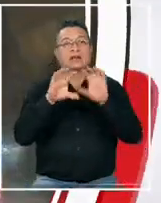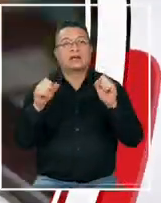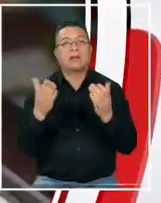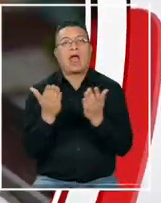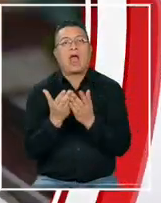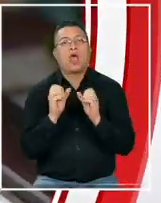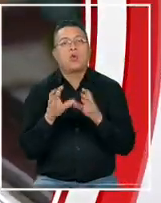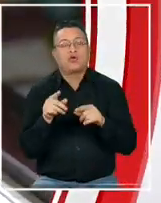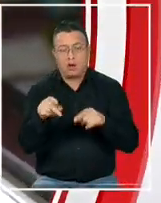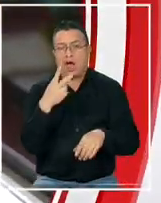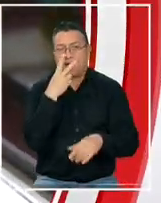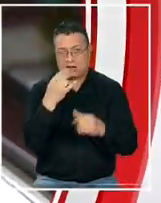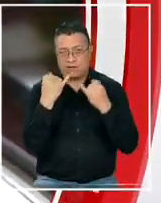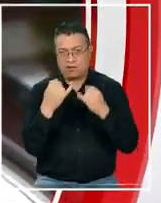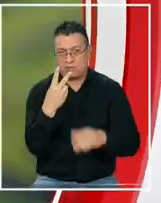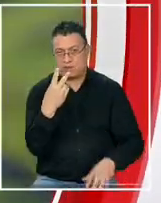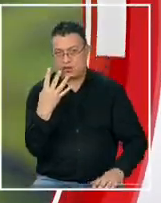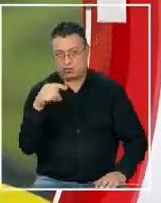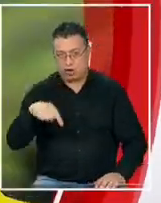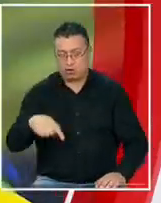hoy en Informe 24.